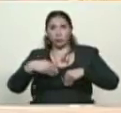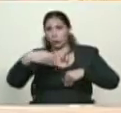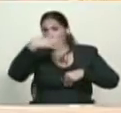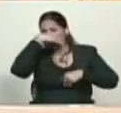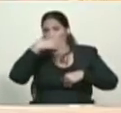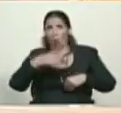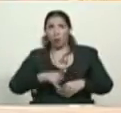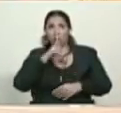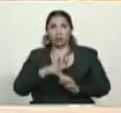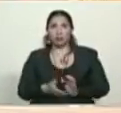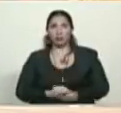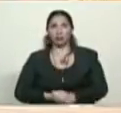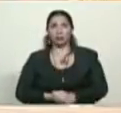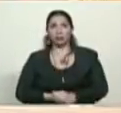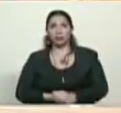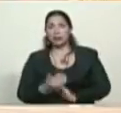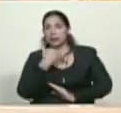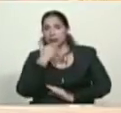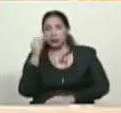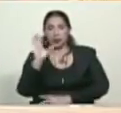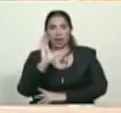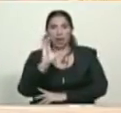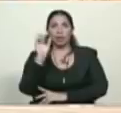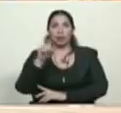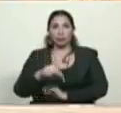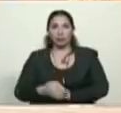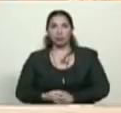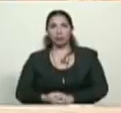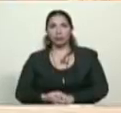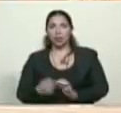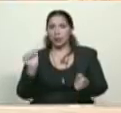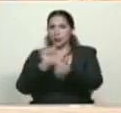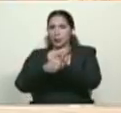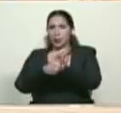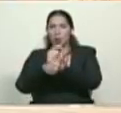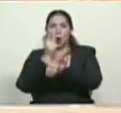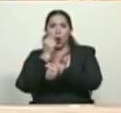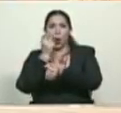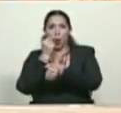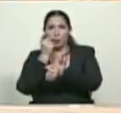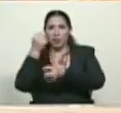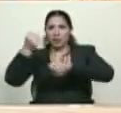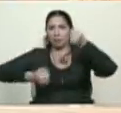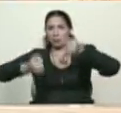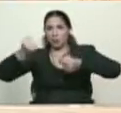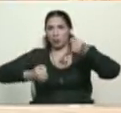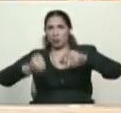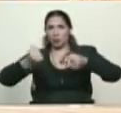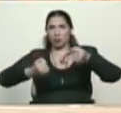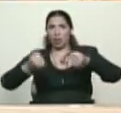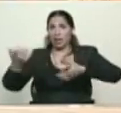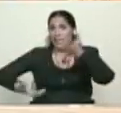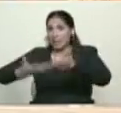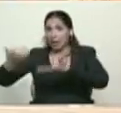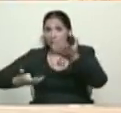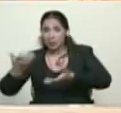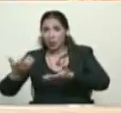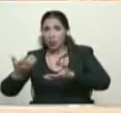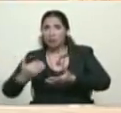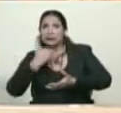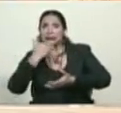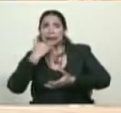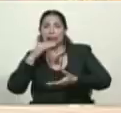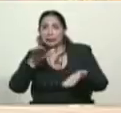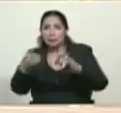También por acá, cerca en Caracas, capturaron a un señor con un camión y quemaron al camión y casi lo matan.